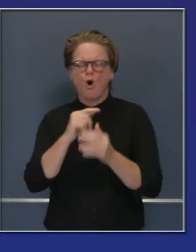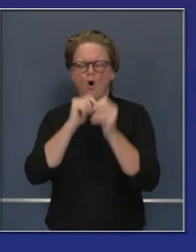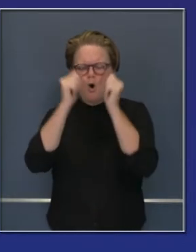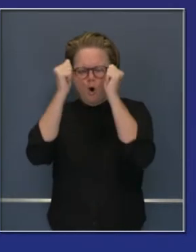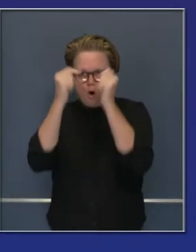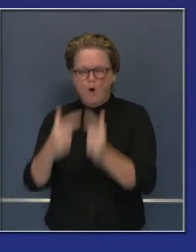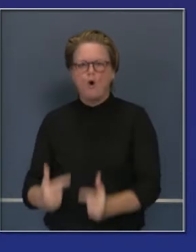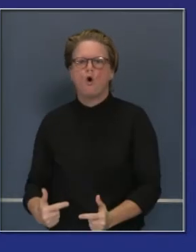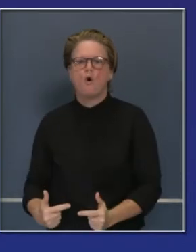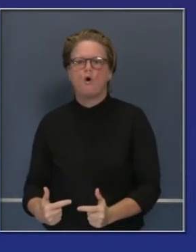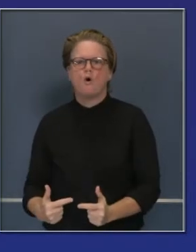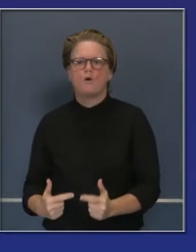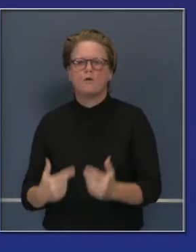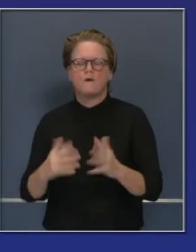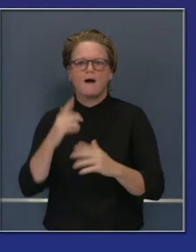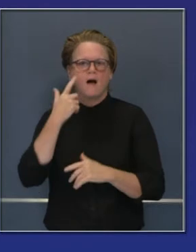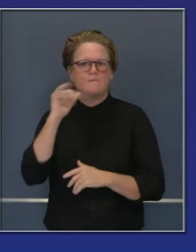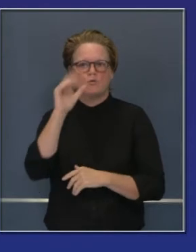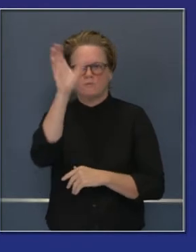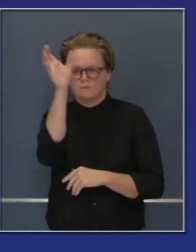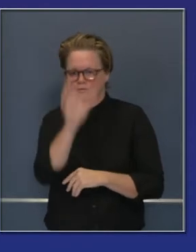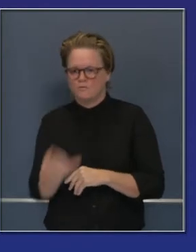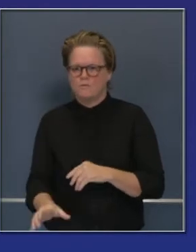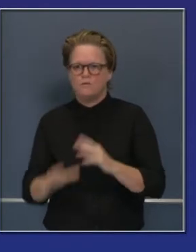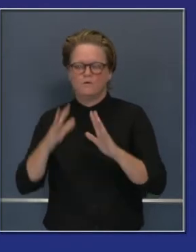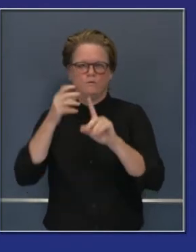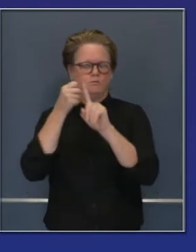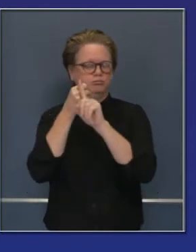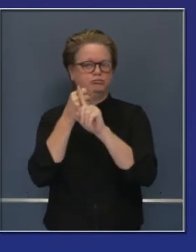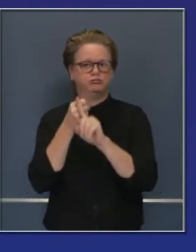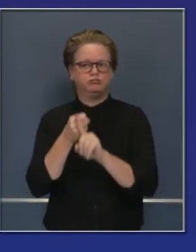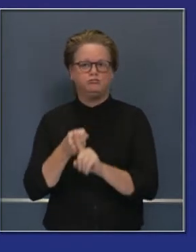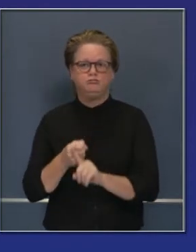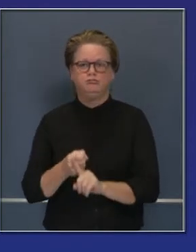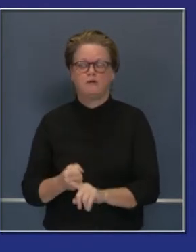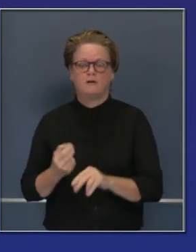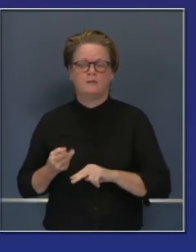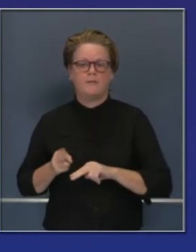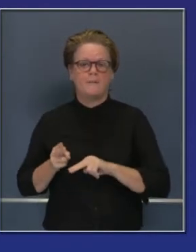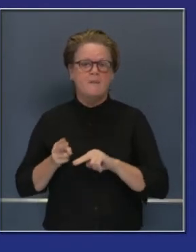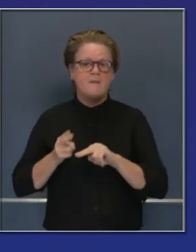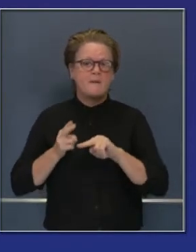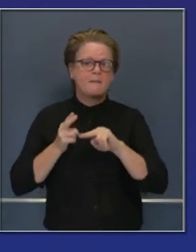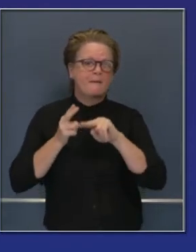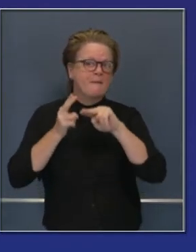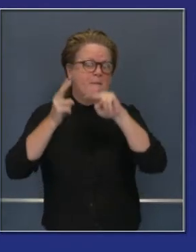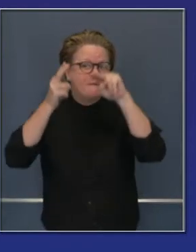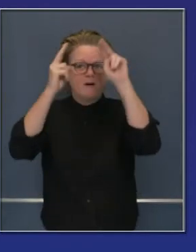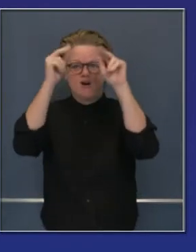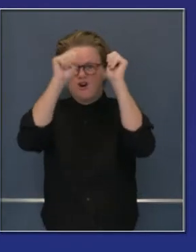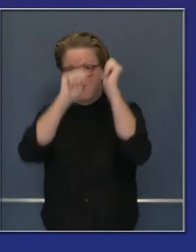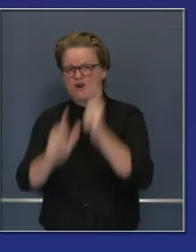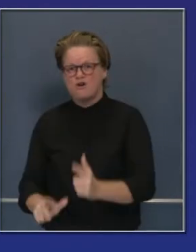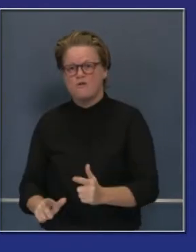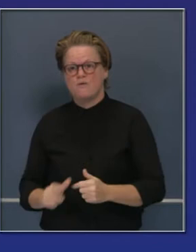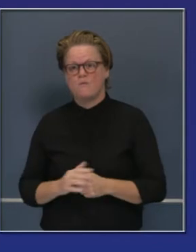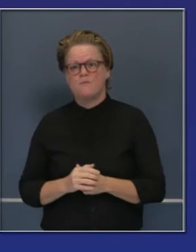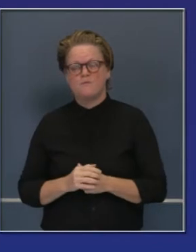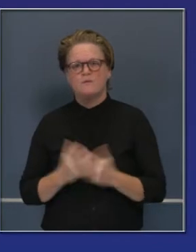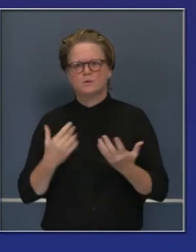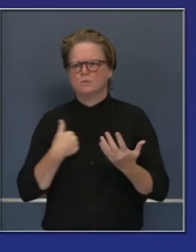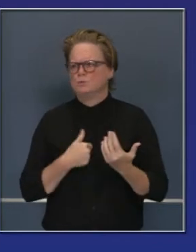amplia general por todo el estado de California. Y por consecuencia, queremos informarles de